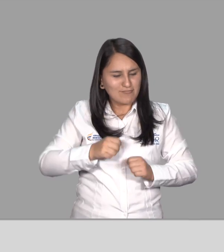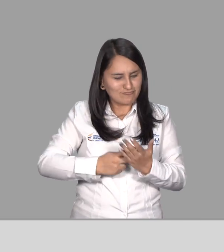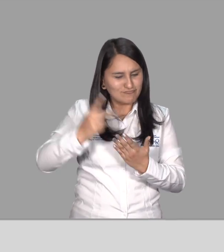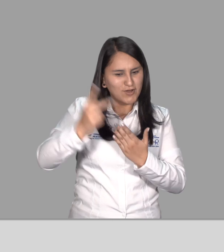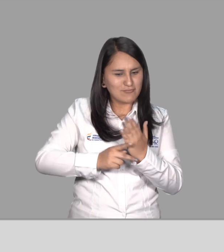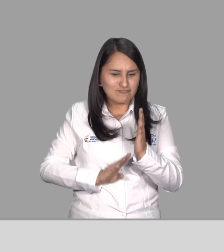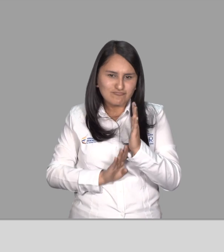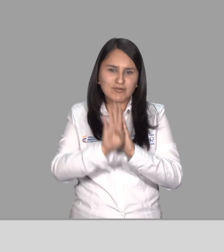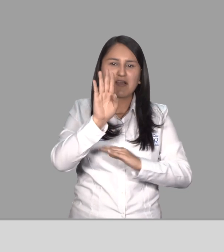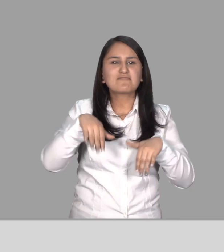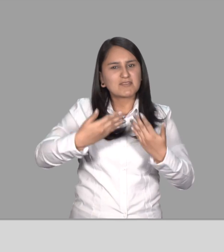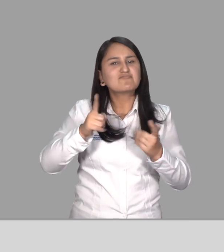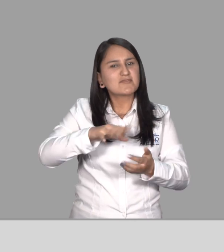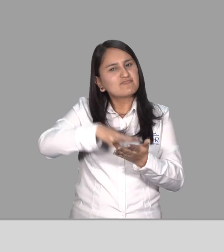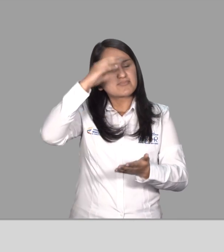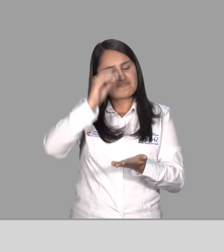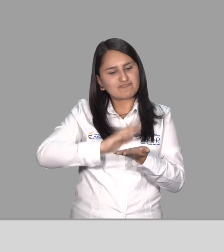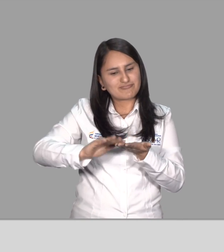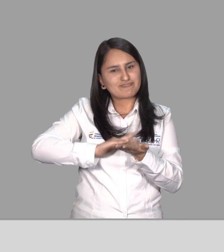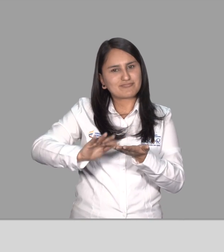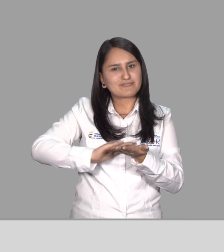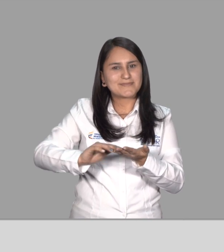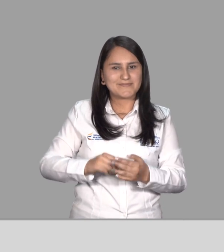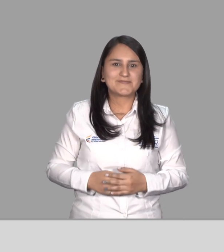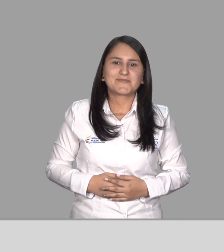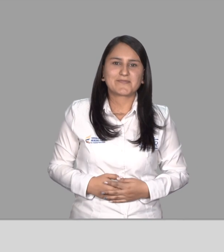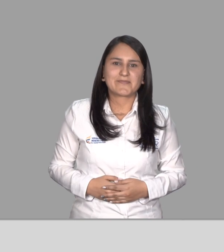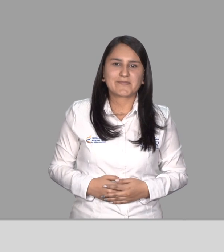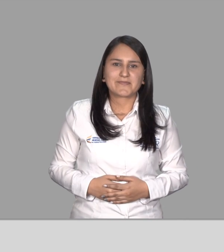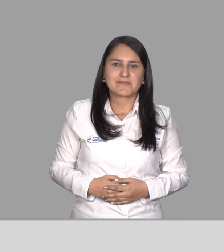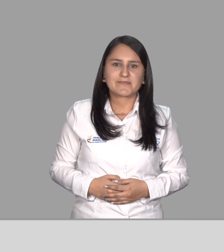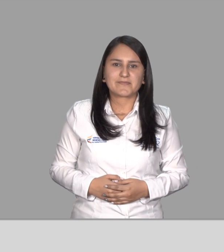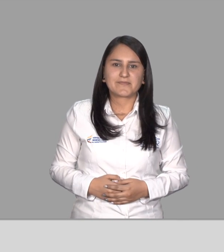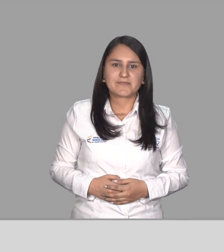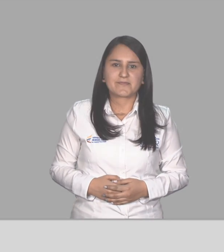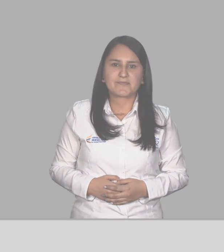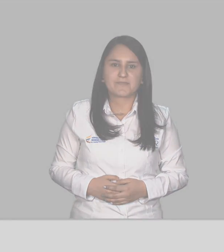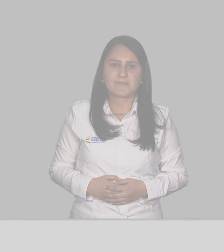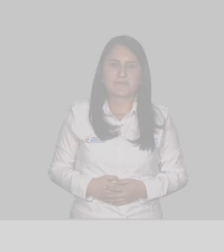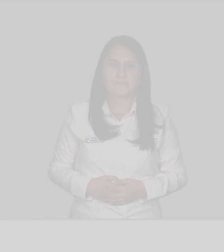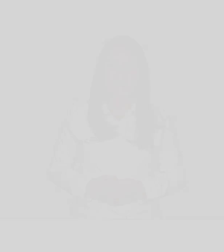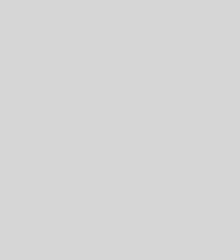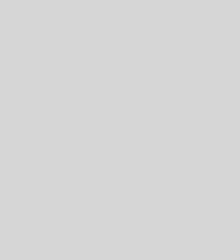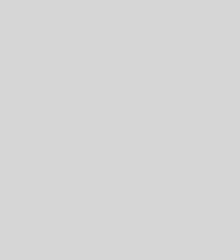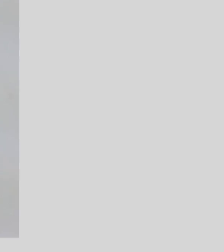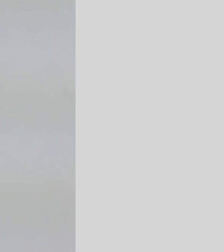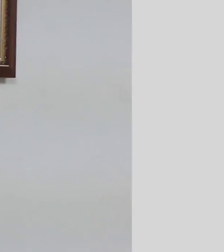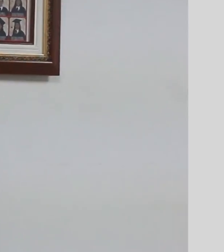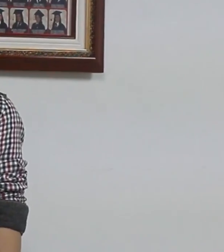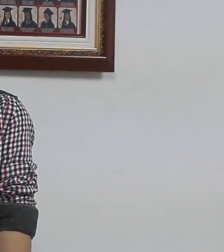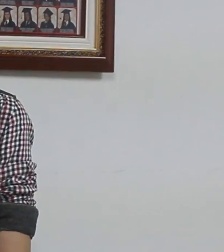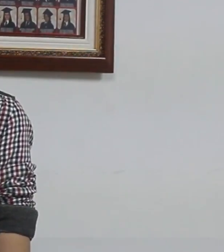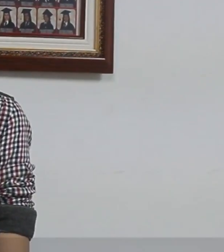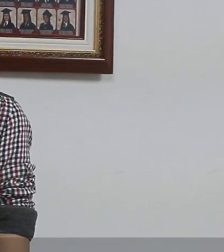Pude sacar adelante ese proyecto Lograr dominar el braille